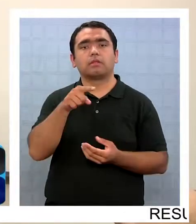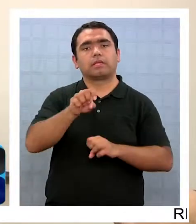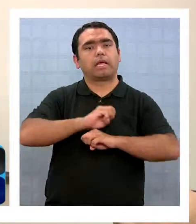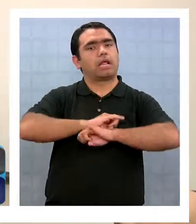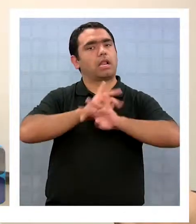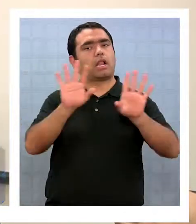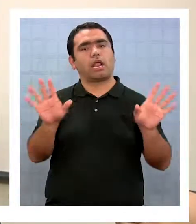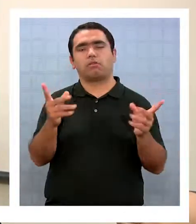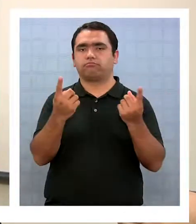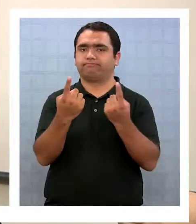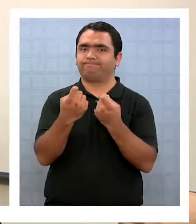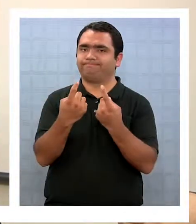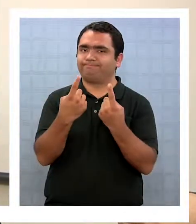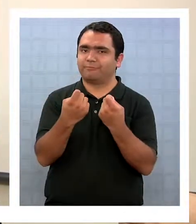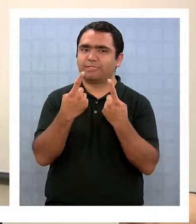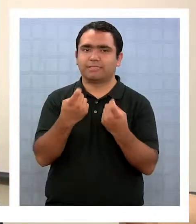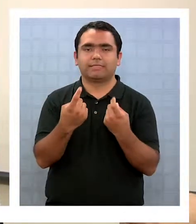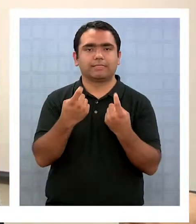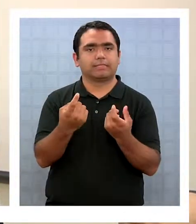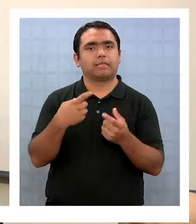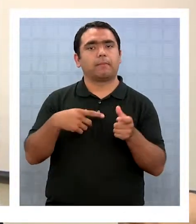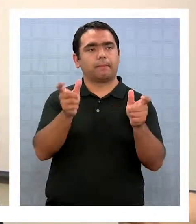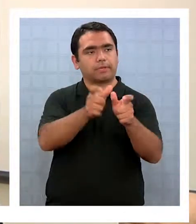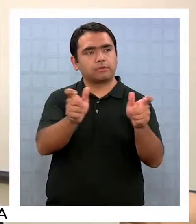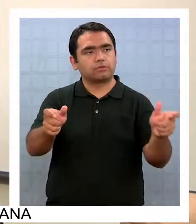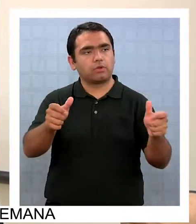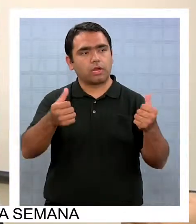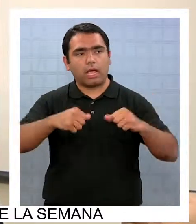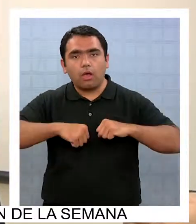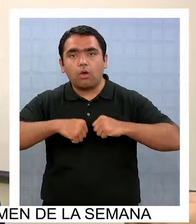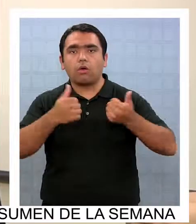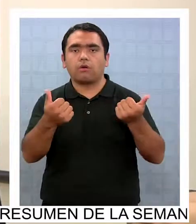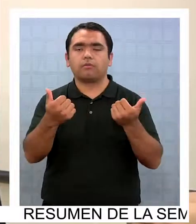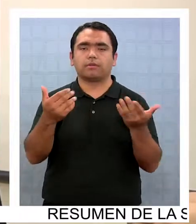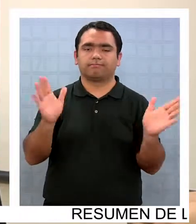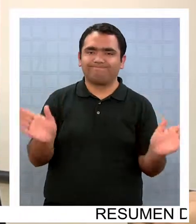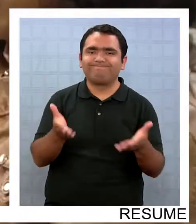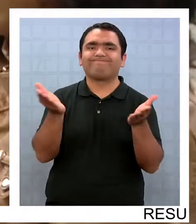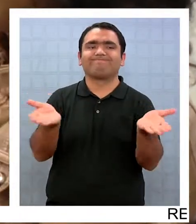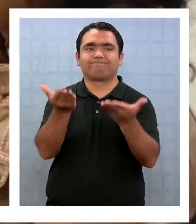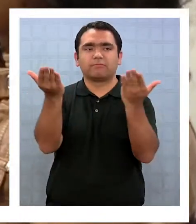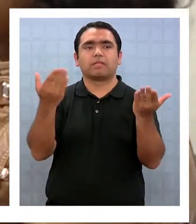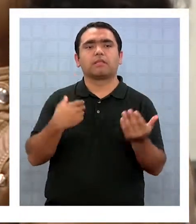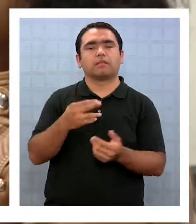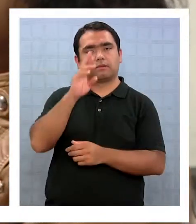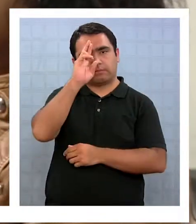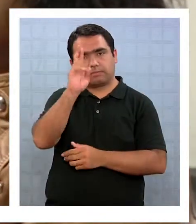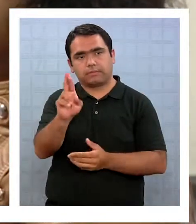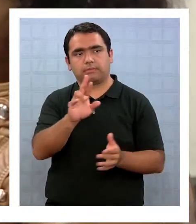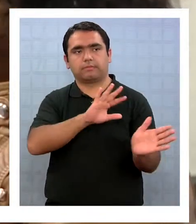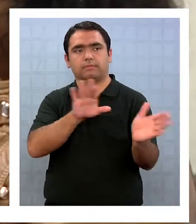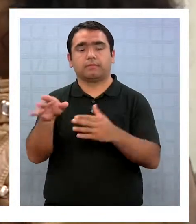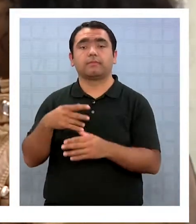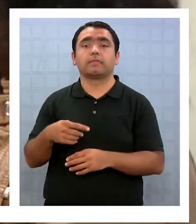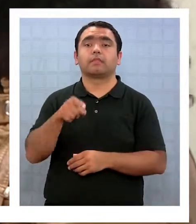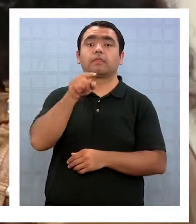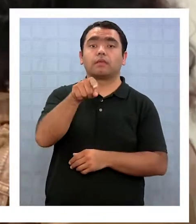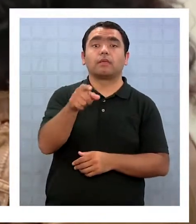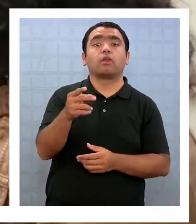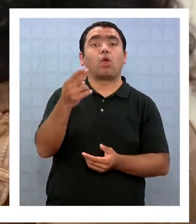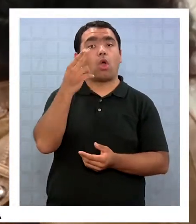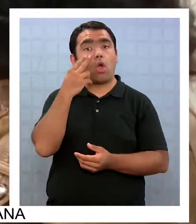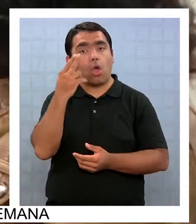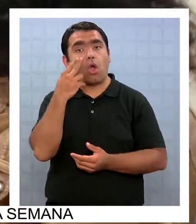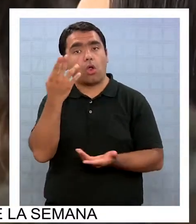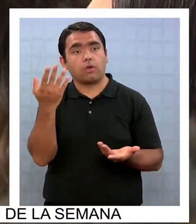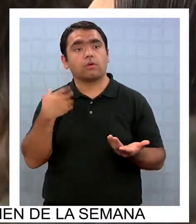requiere de que sobre todo la juventud impulse un cambio importante en esta materia. Una realidad que bien conocen las estudiantes